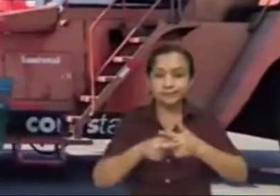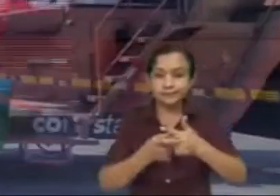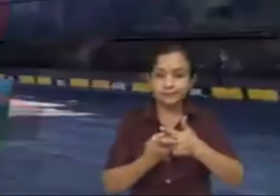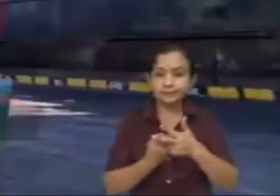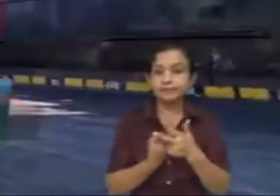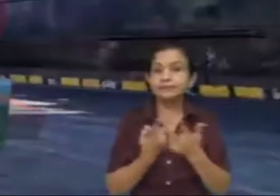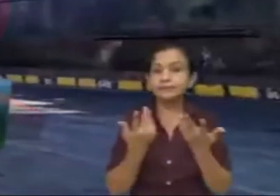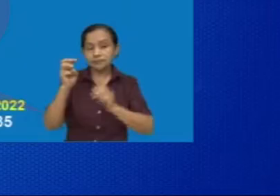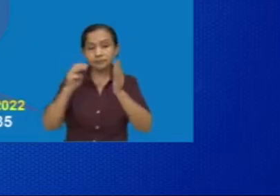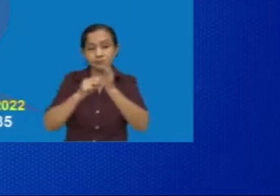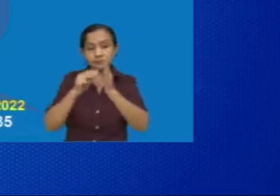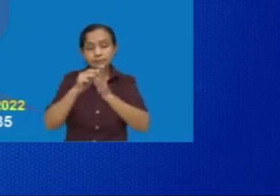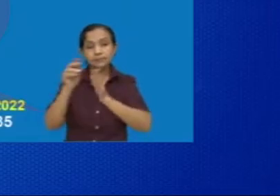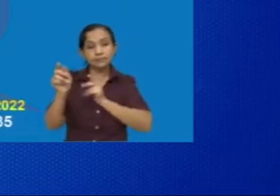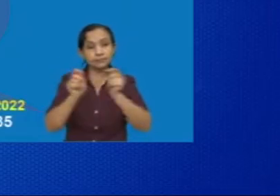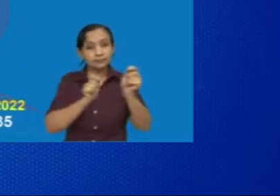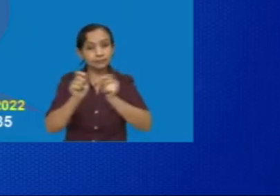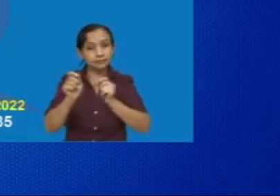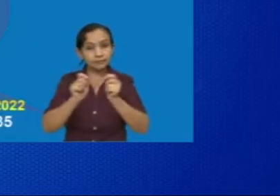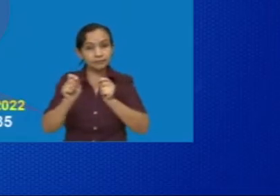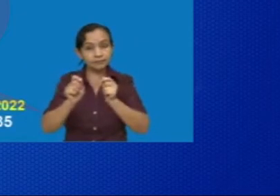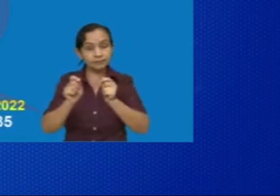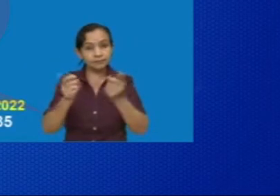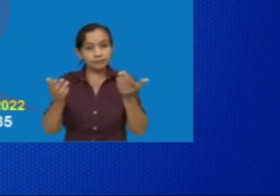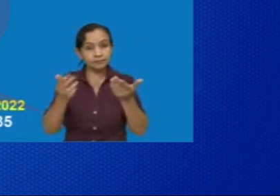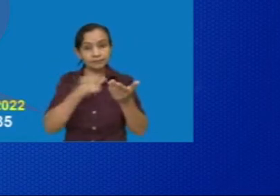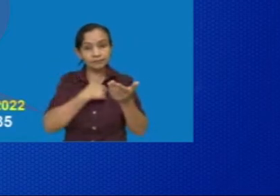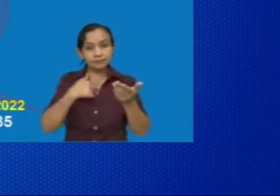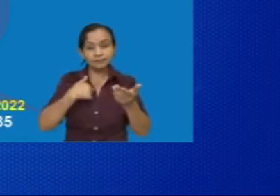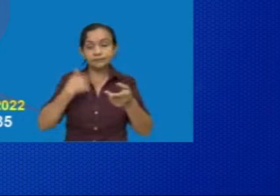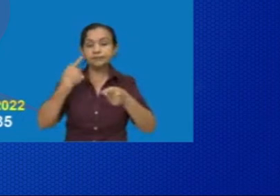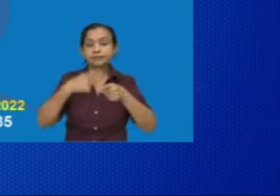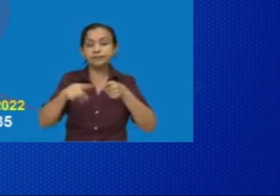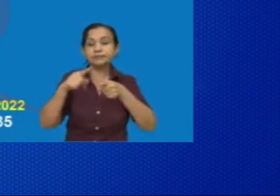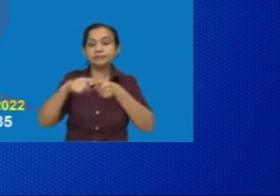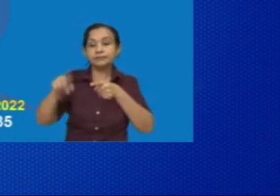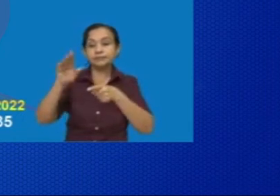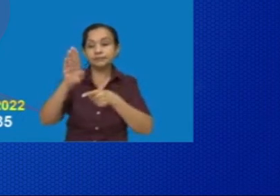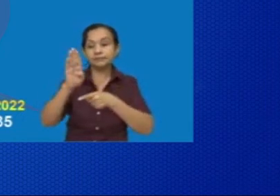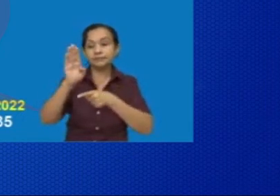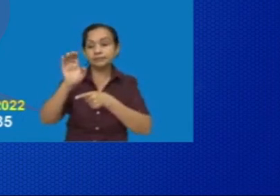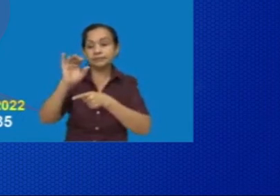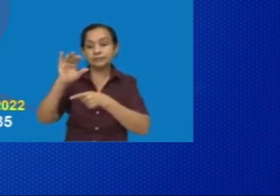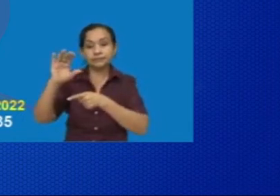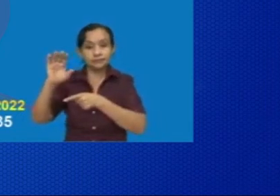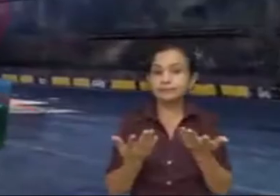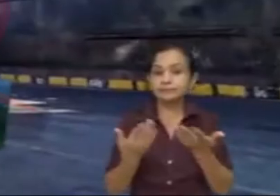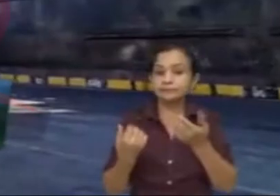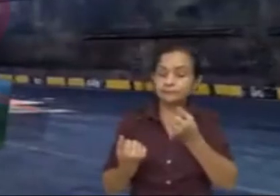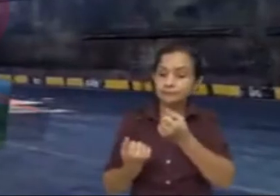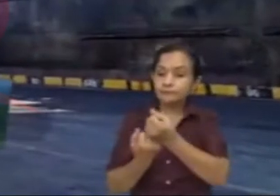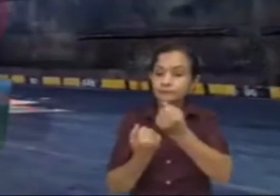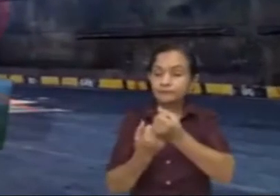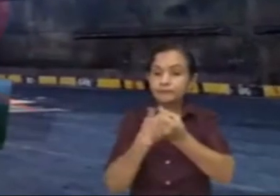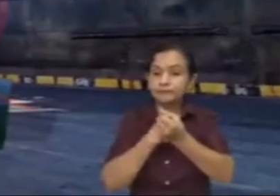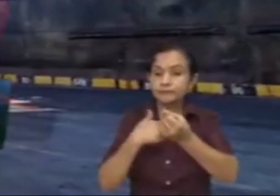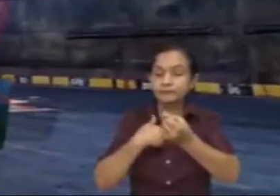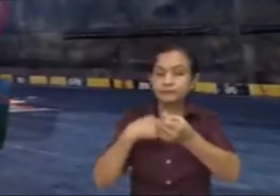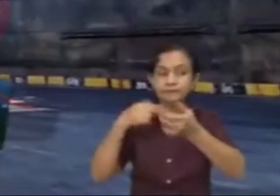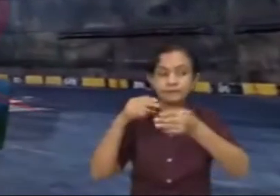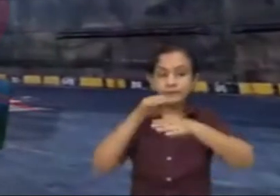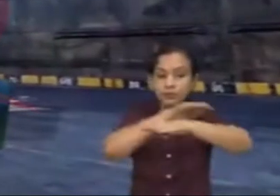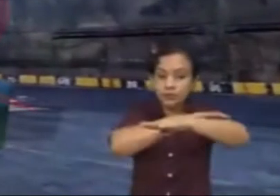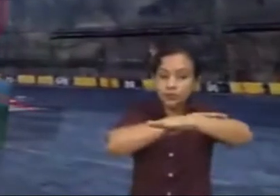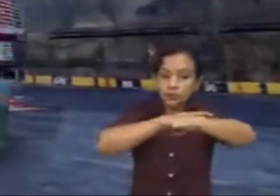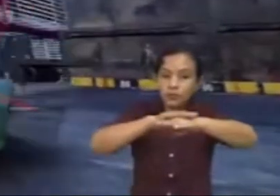millones de dólares que vamos a pagarle al BESI. O sea, no vamos a